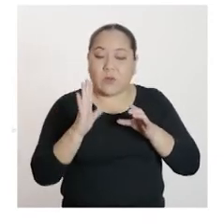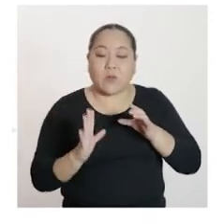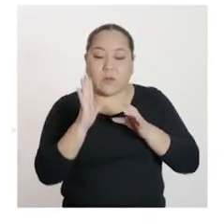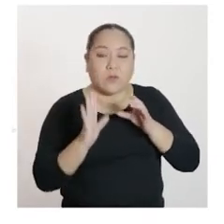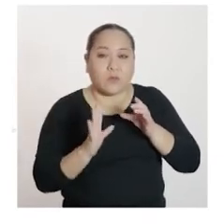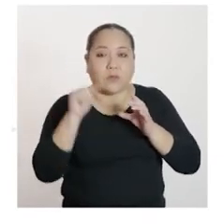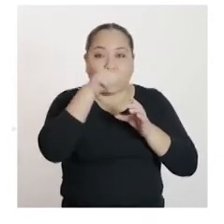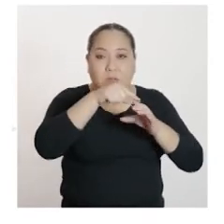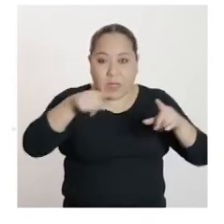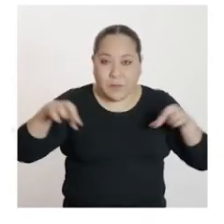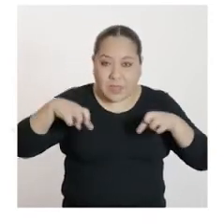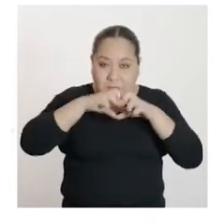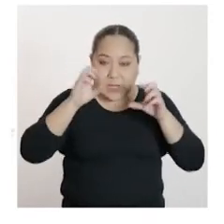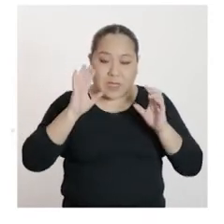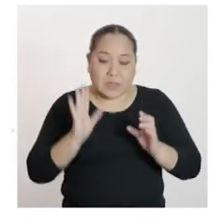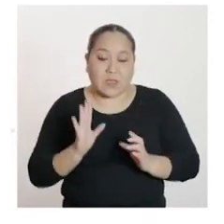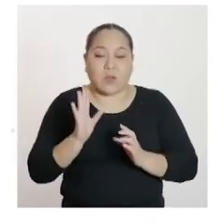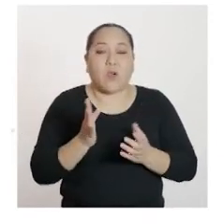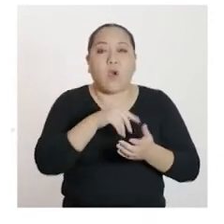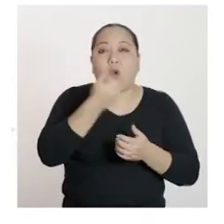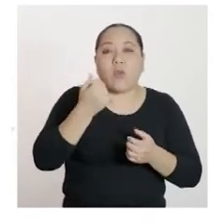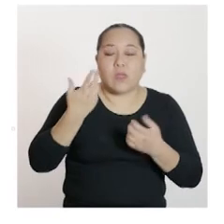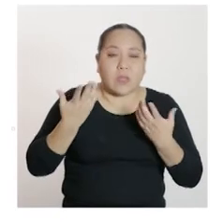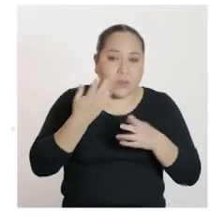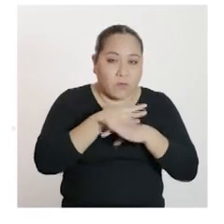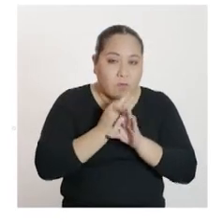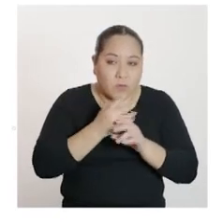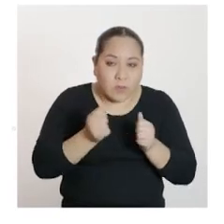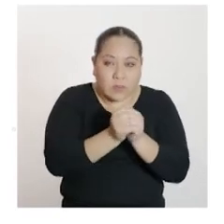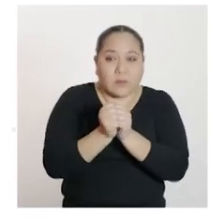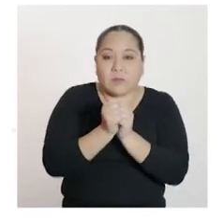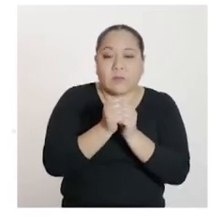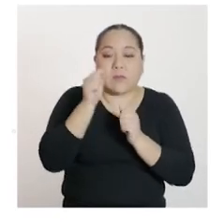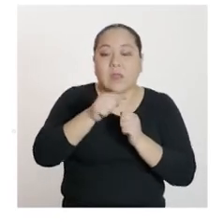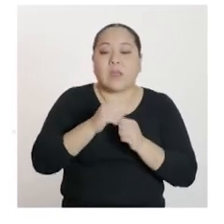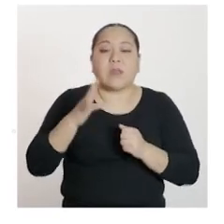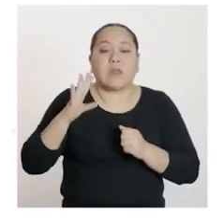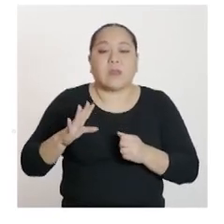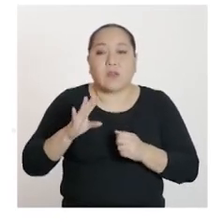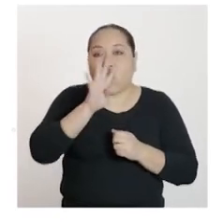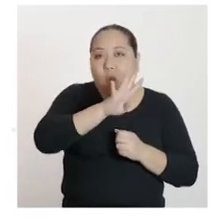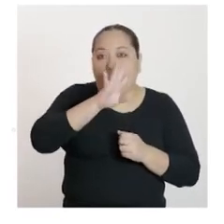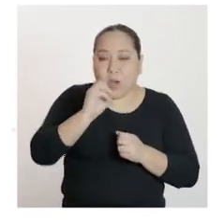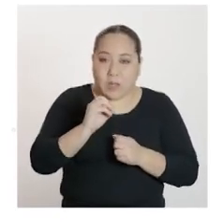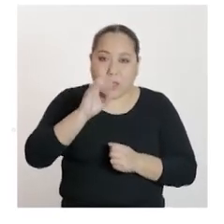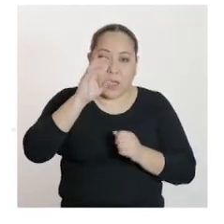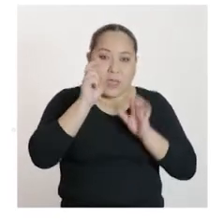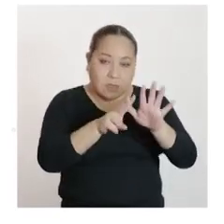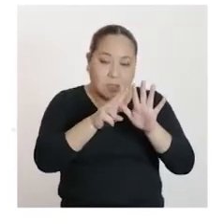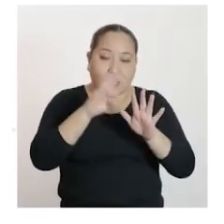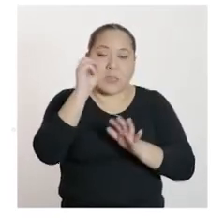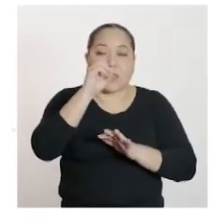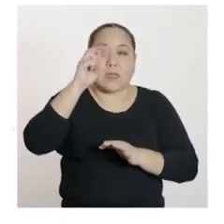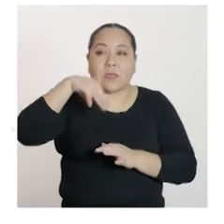igual a cinco, entonces las otras medidas de la base de dicho molde serían cuarenta y siete centímetros,